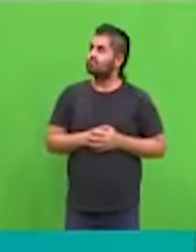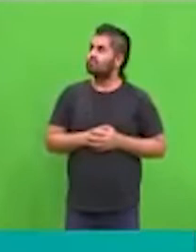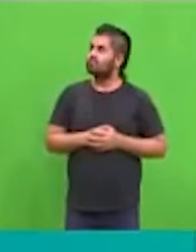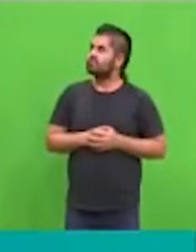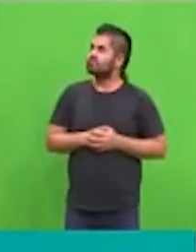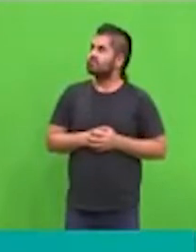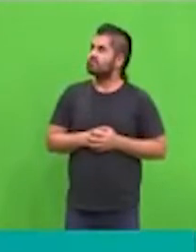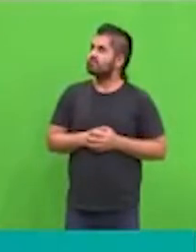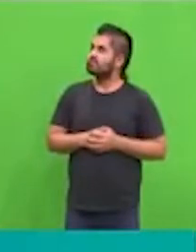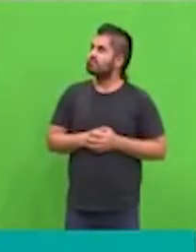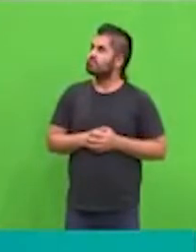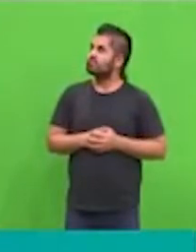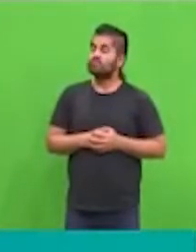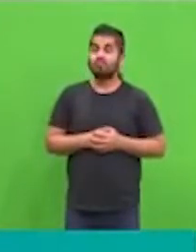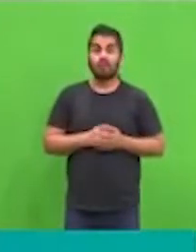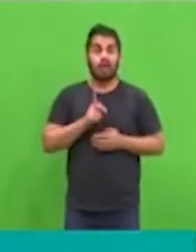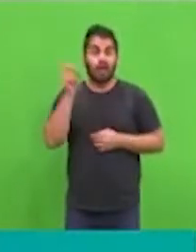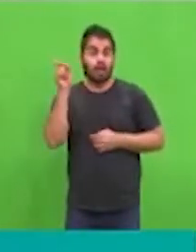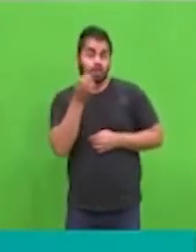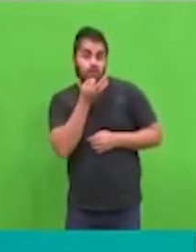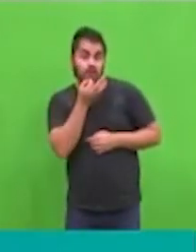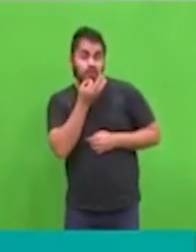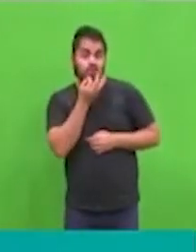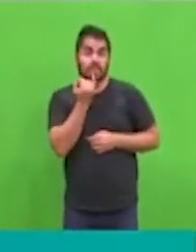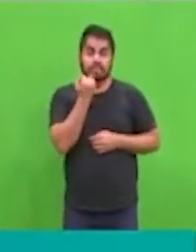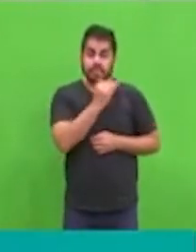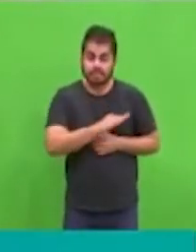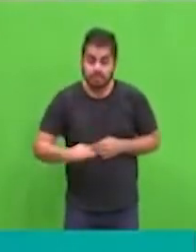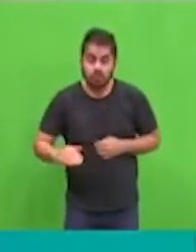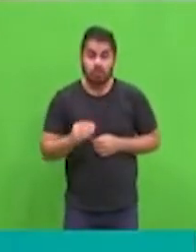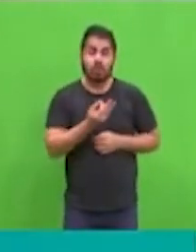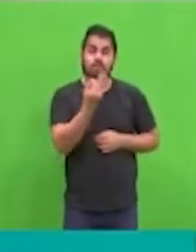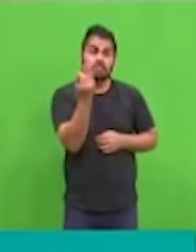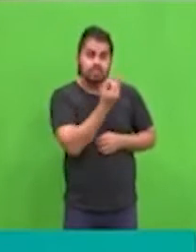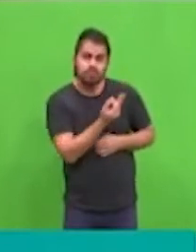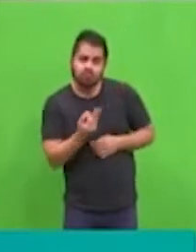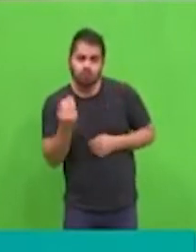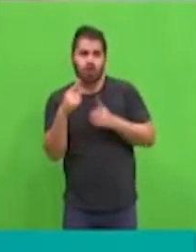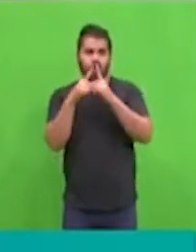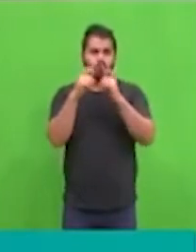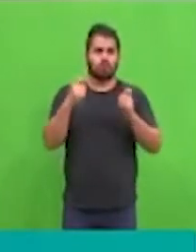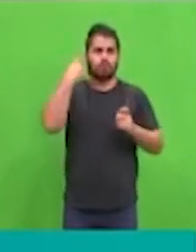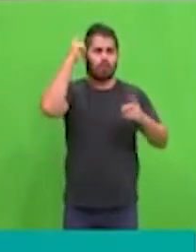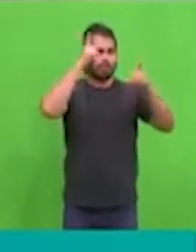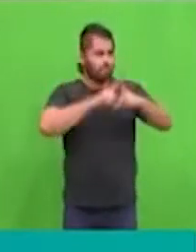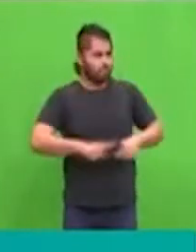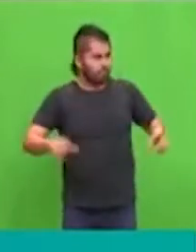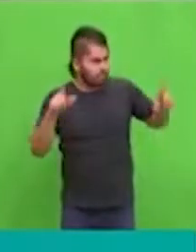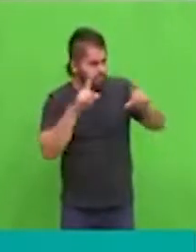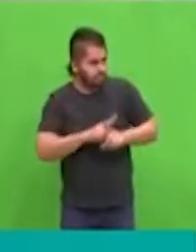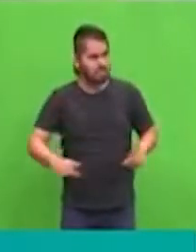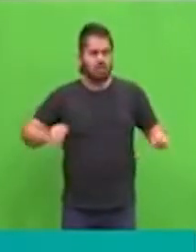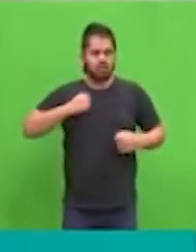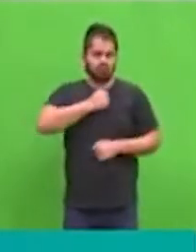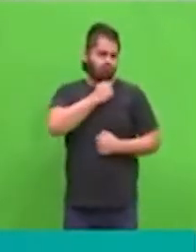a presentarles la idea de tener un canal educativo y de ver qué podíamos hacer. Corea es uno de los países que son los mejores sistemas